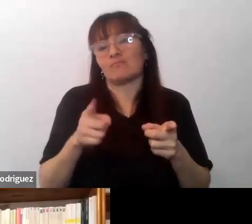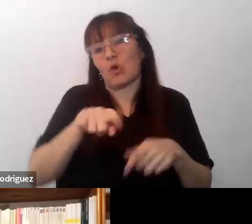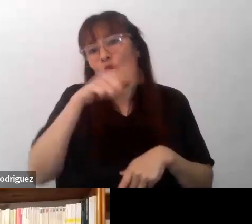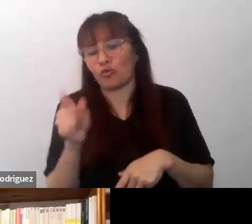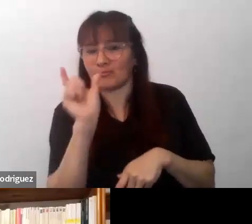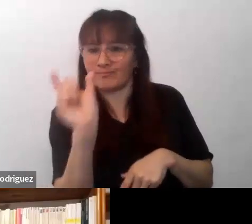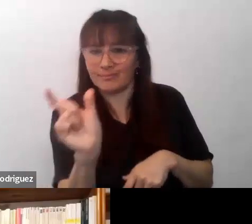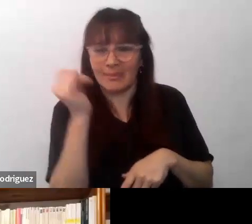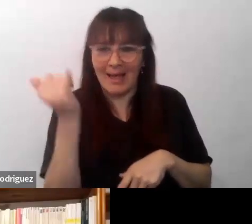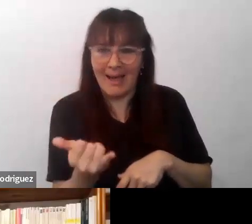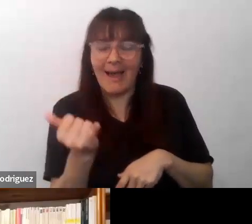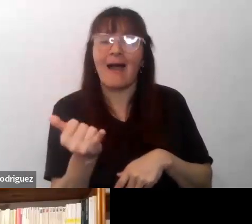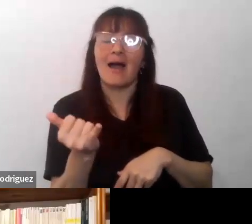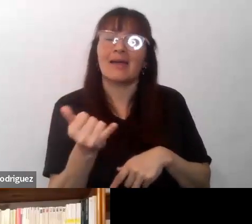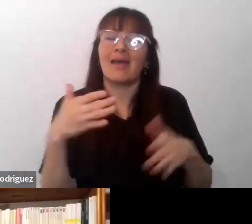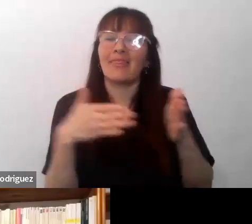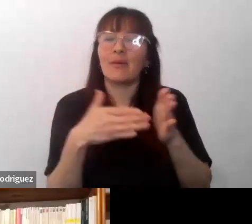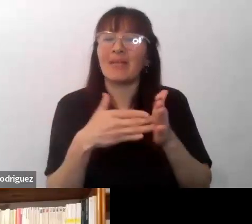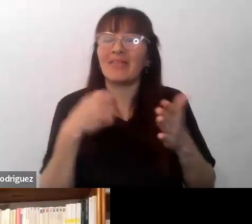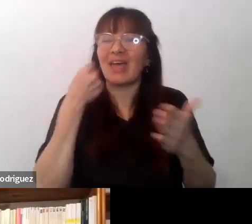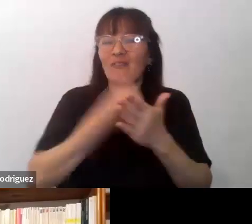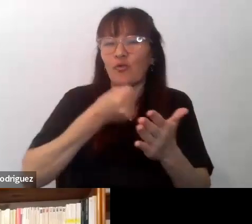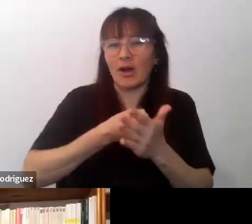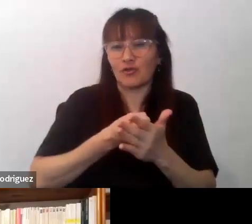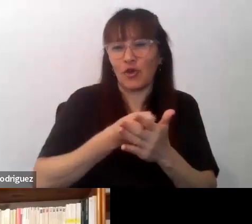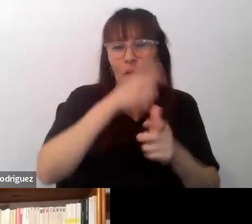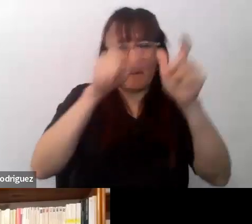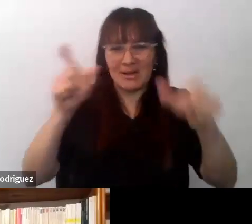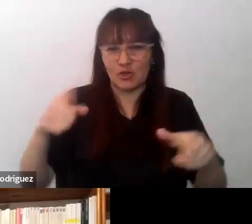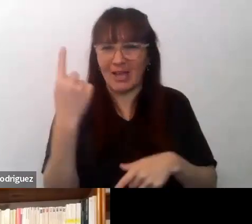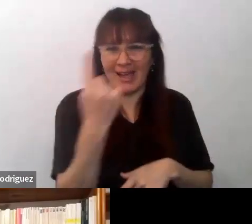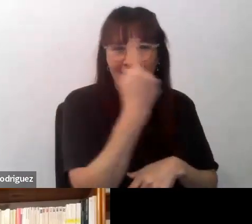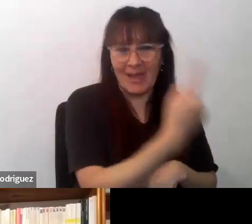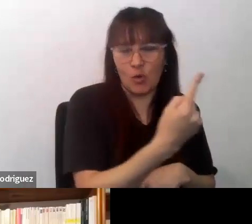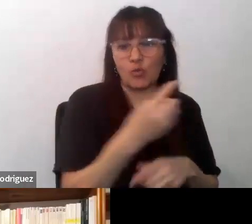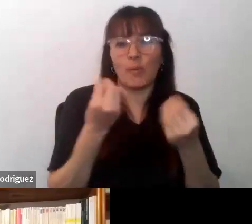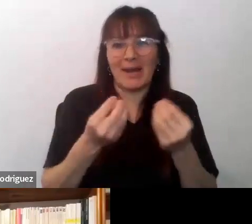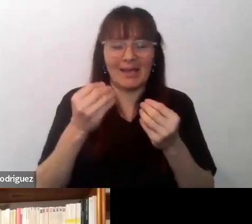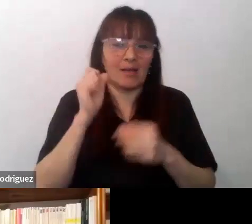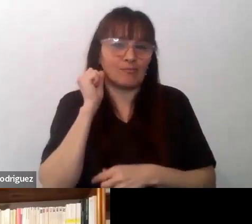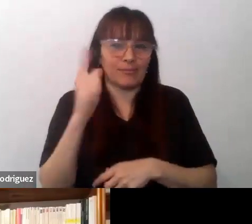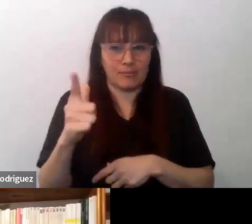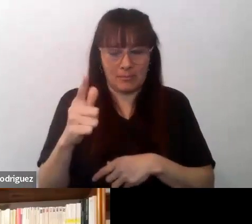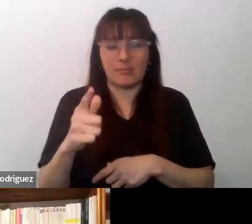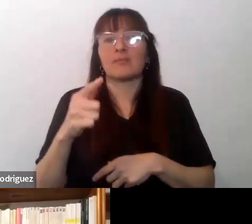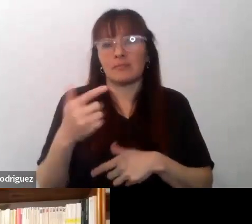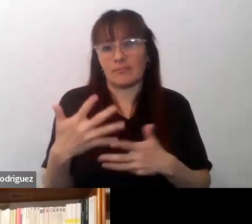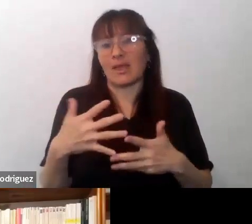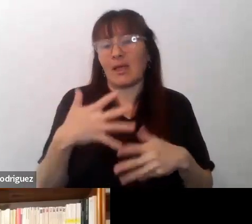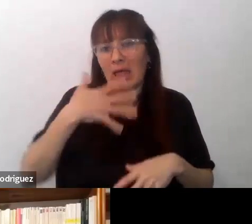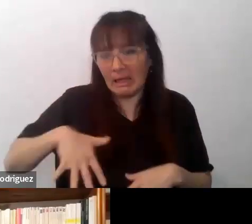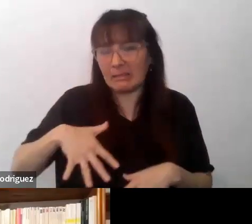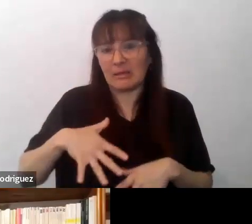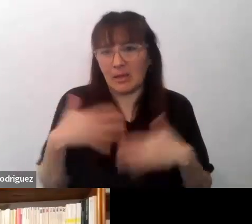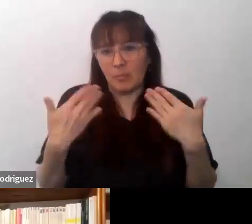exige un esfuerzo de parte de cada uno para lograr esta intercomprensión. Quisiera